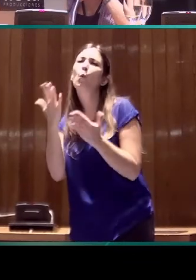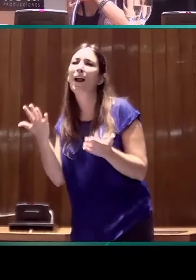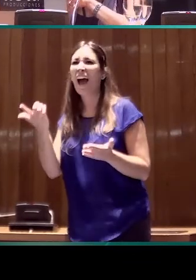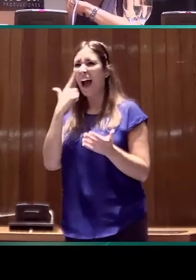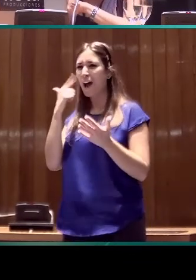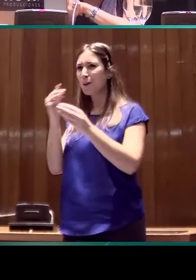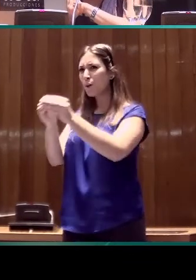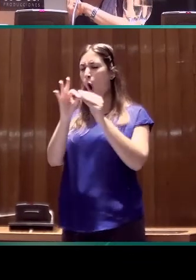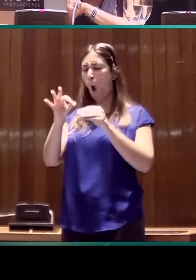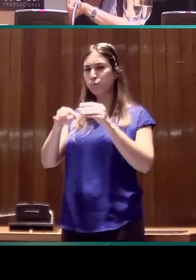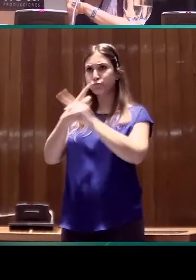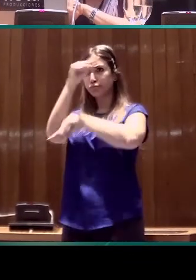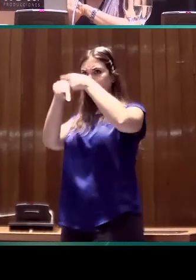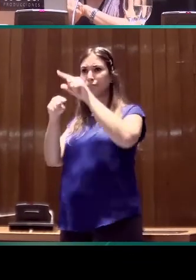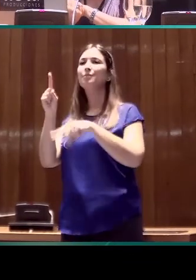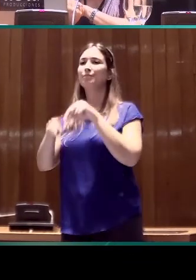variación léxica.